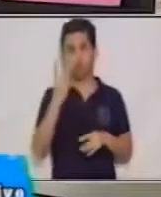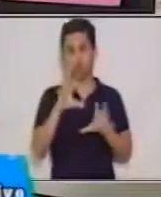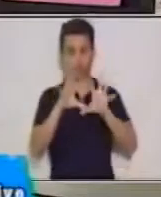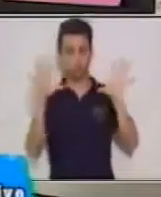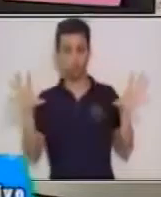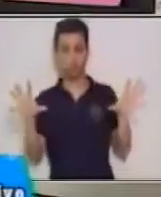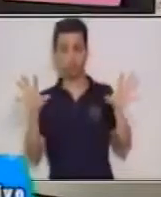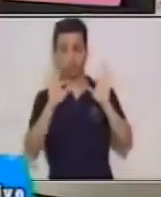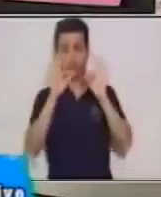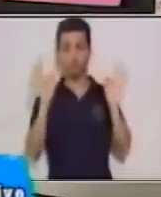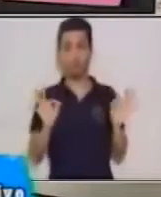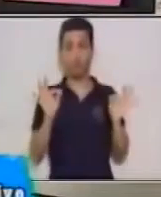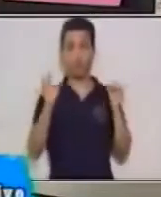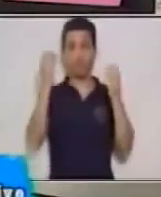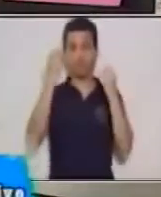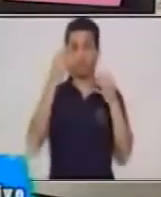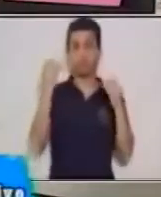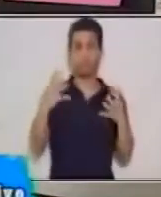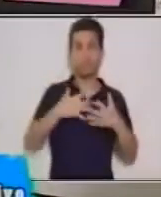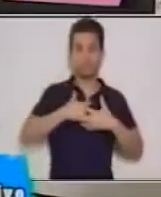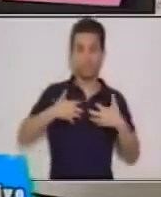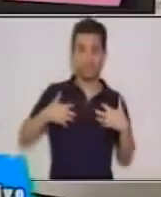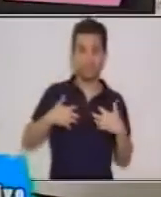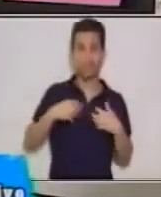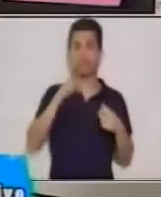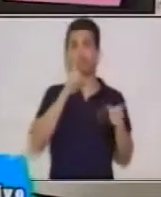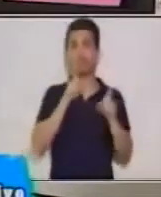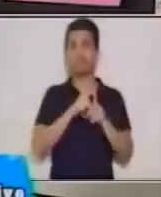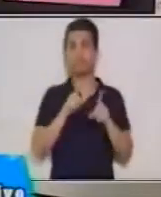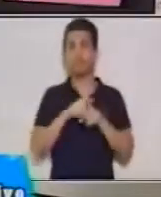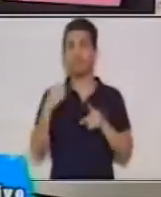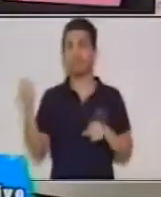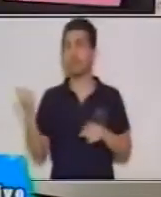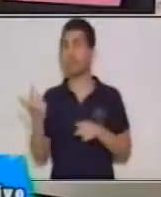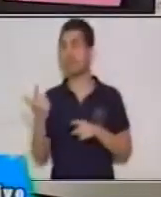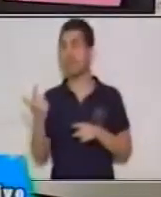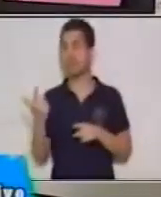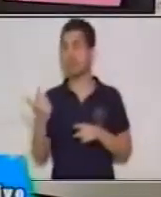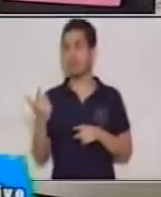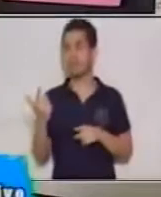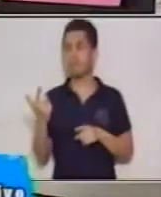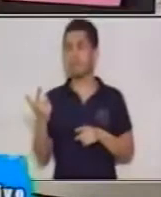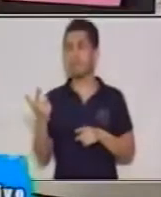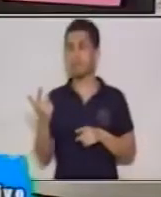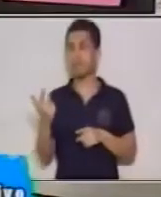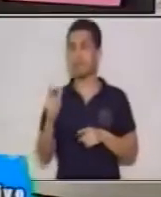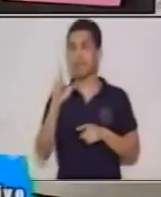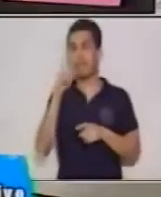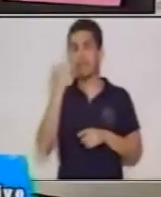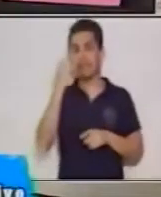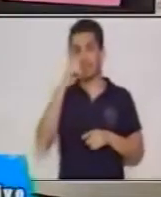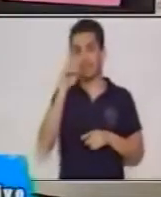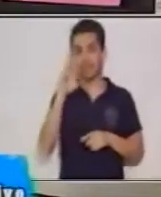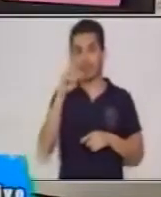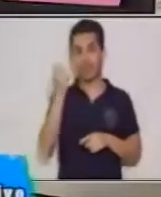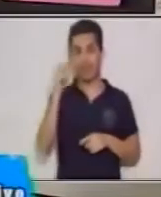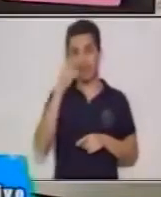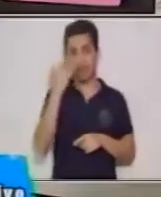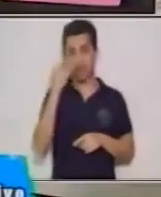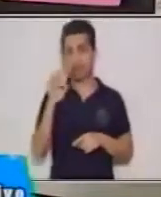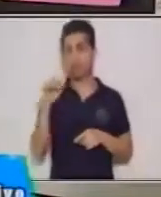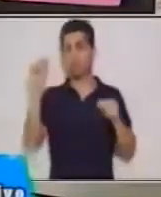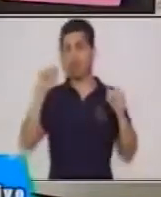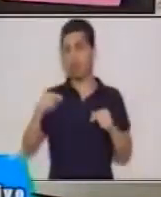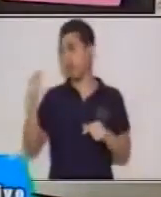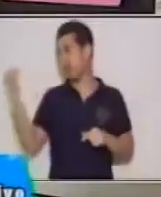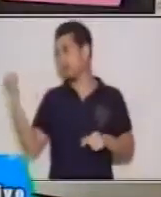información científica y por último tenemos un gato. Esto va a ser trabajo que